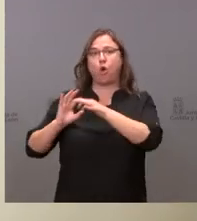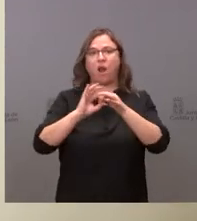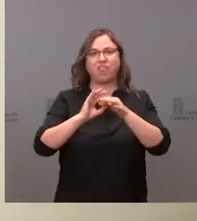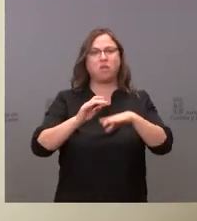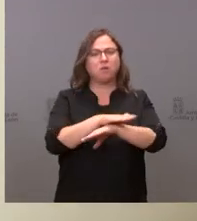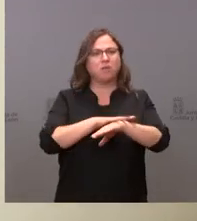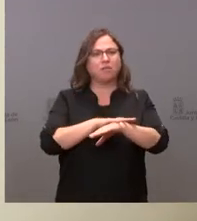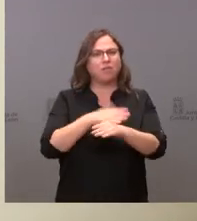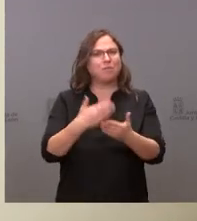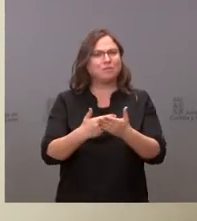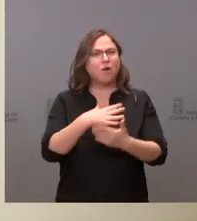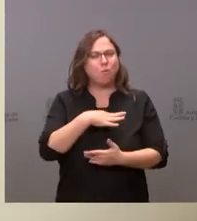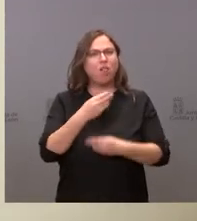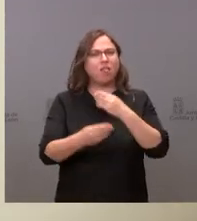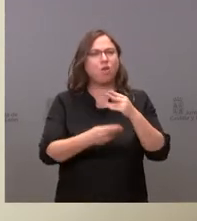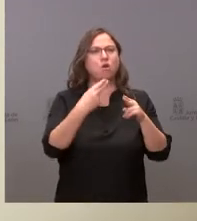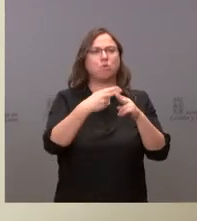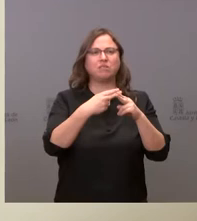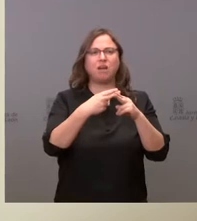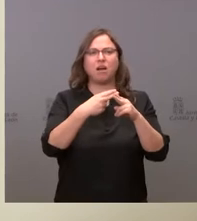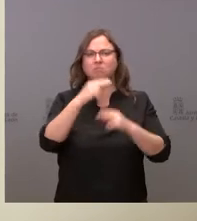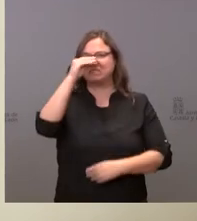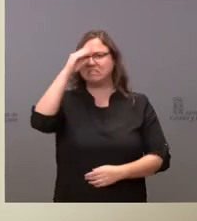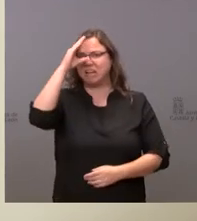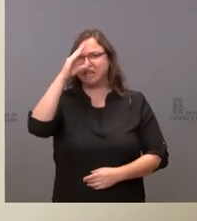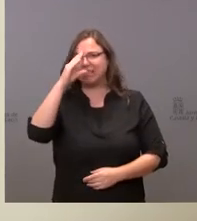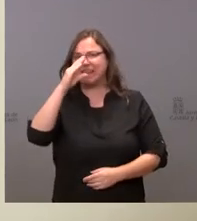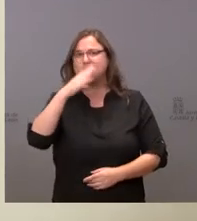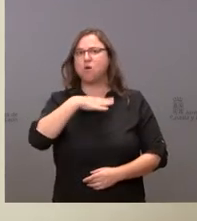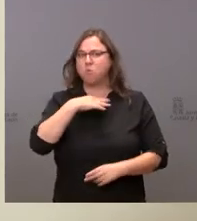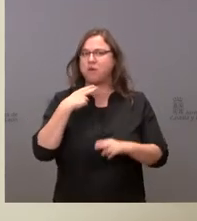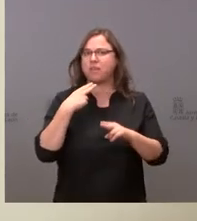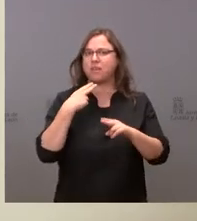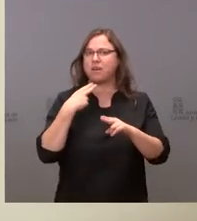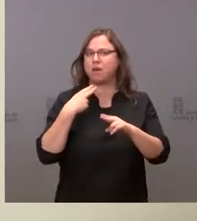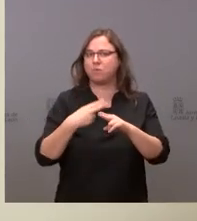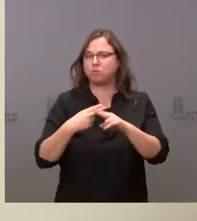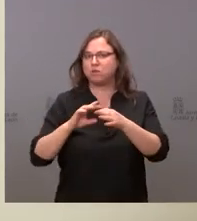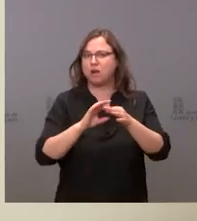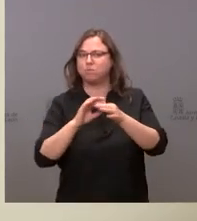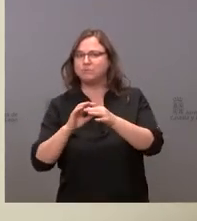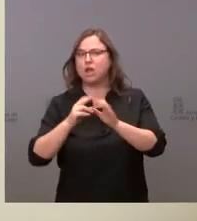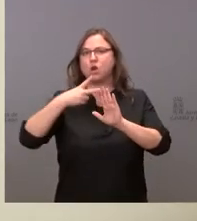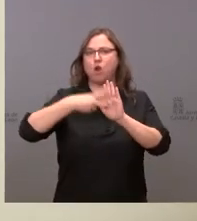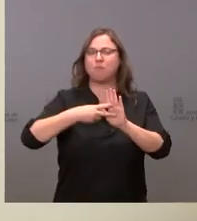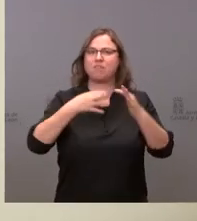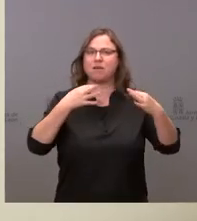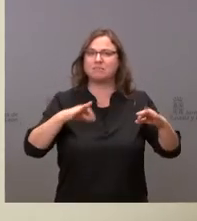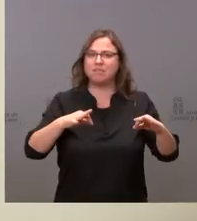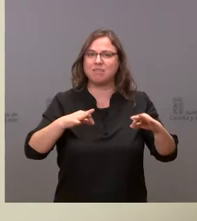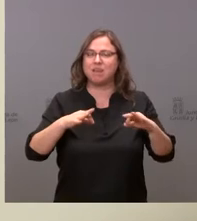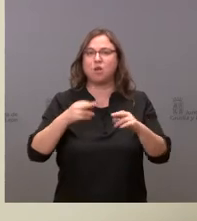es capaz de hacer políticas inteligentes, simplificar normativas, mejorar la fiscalidad